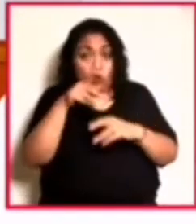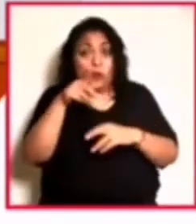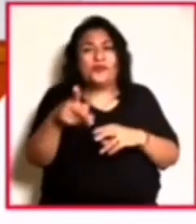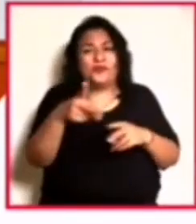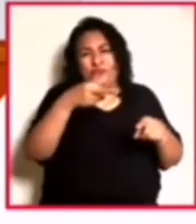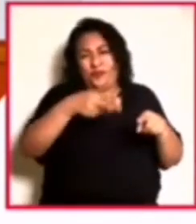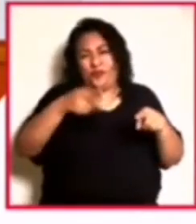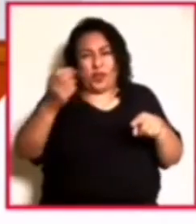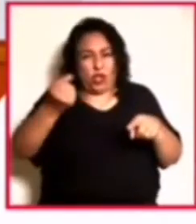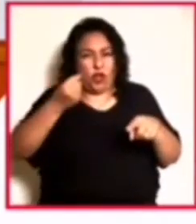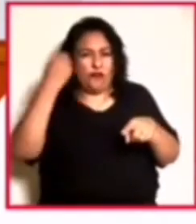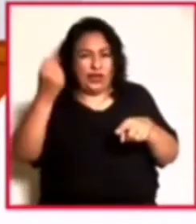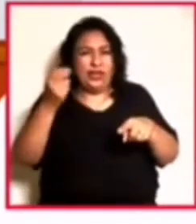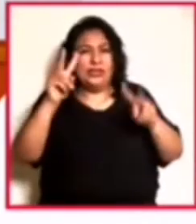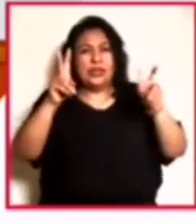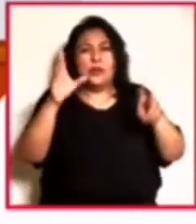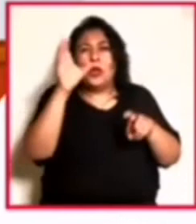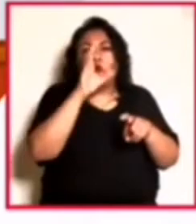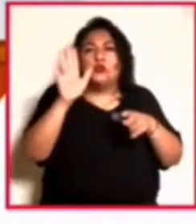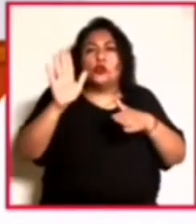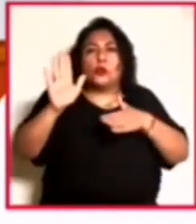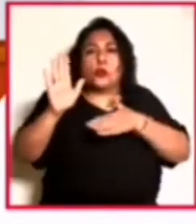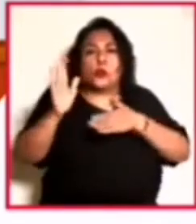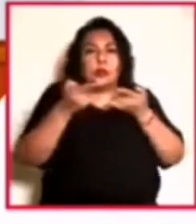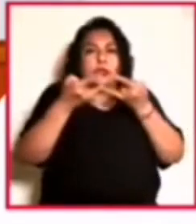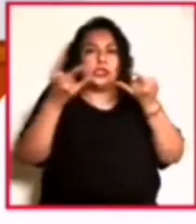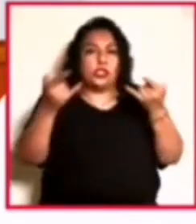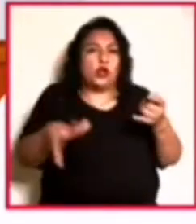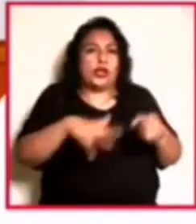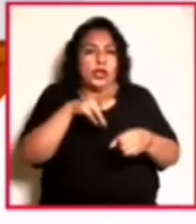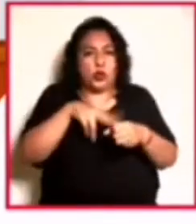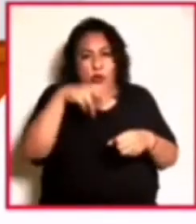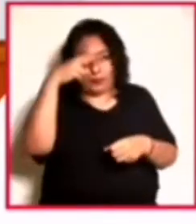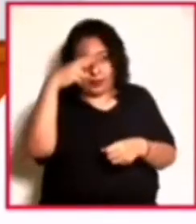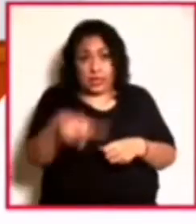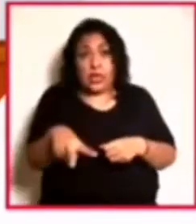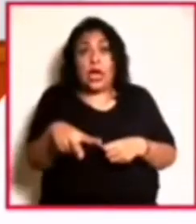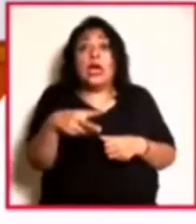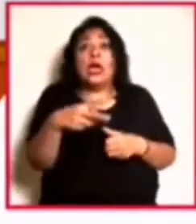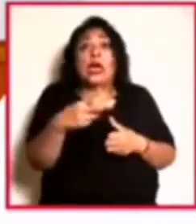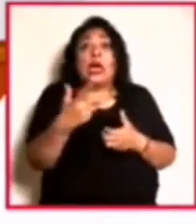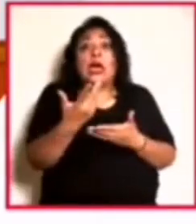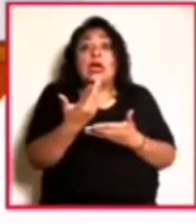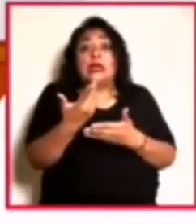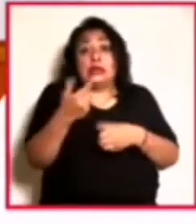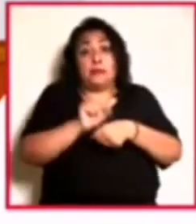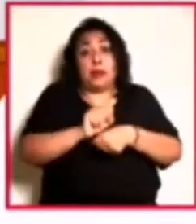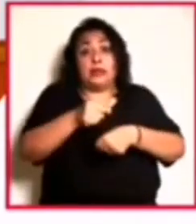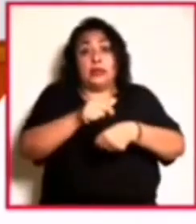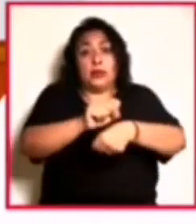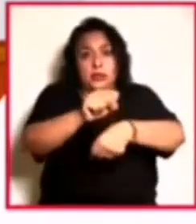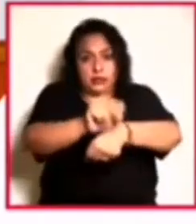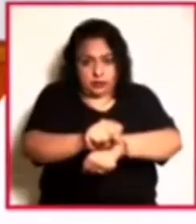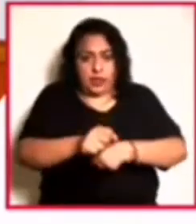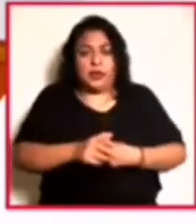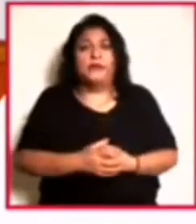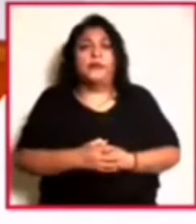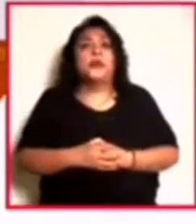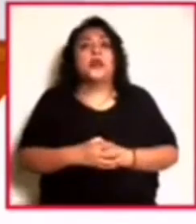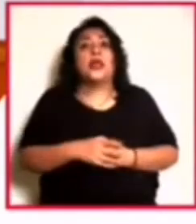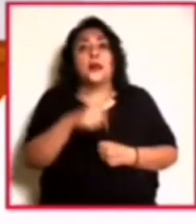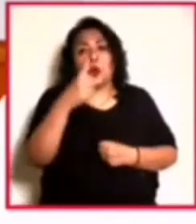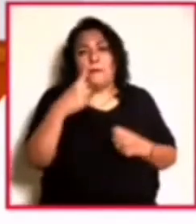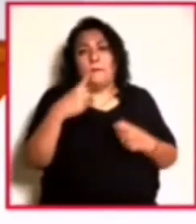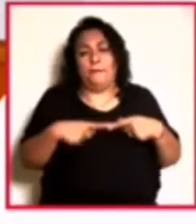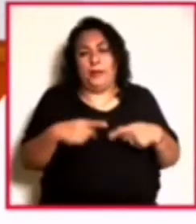conferencias Curiosos y Comprometidos, una historia natural mexicana, se espera hacer de manera semanal. Pero uno de los personajes